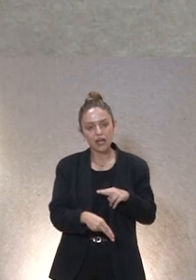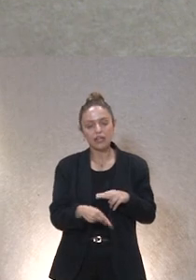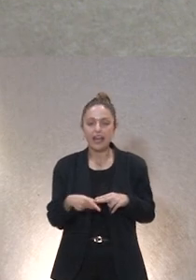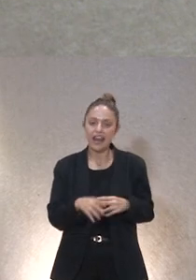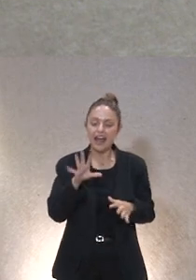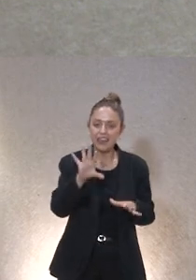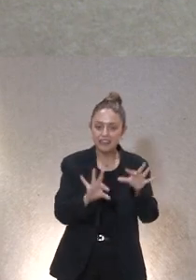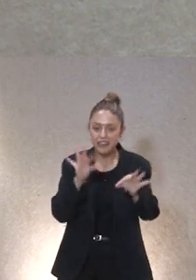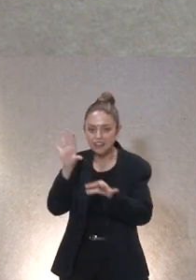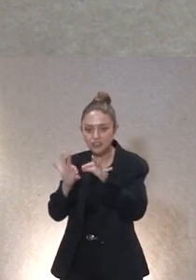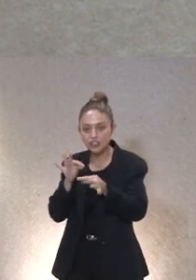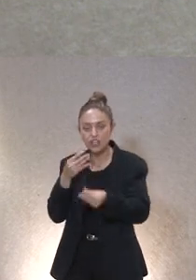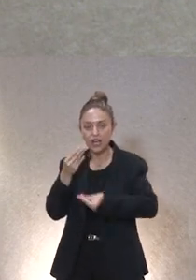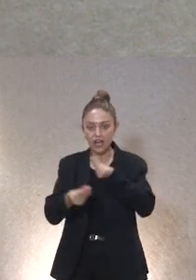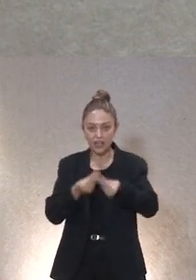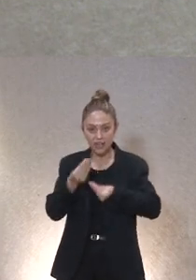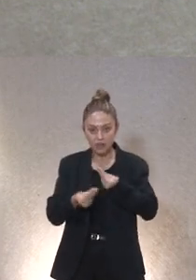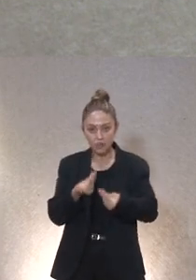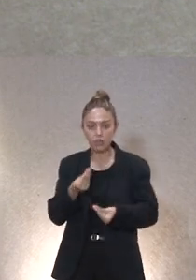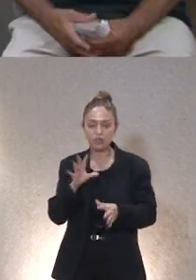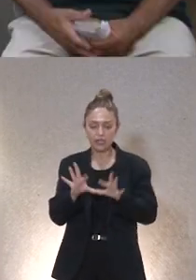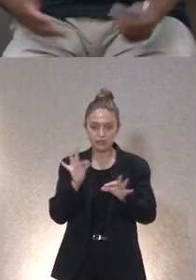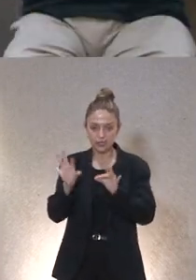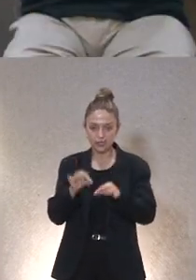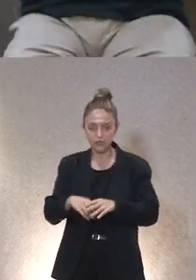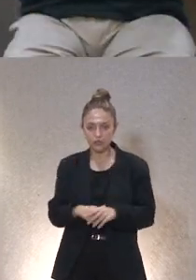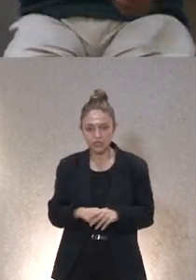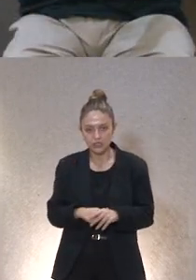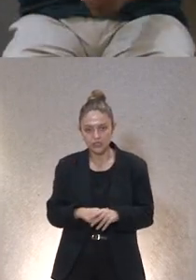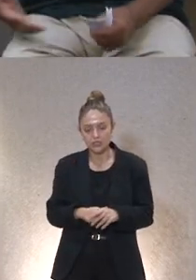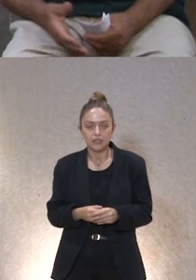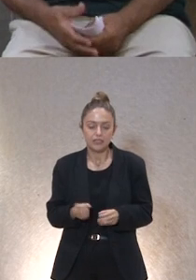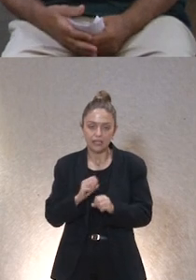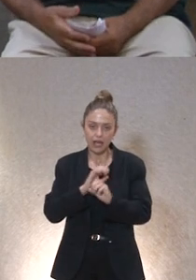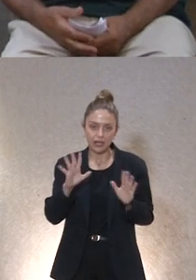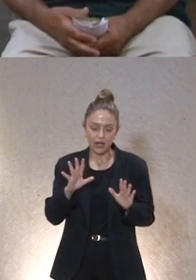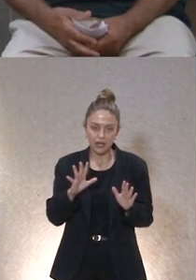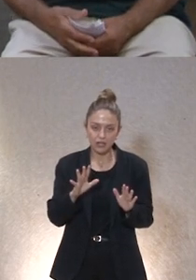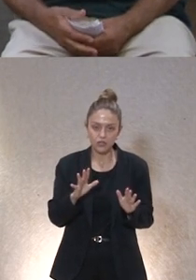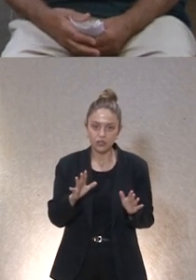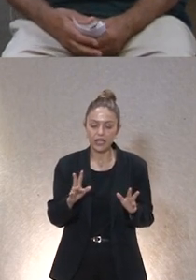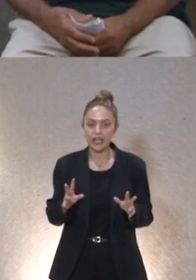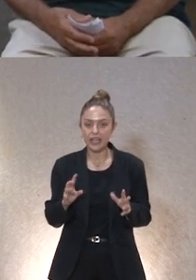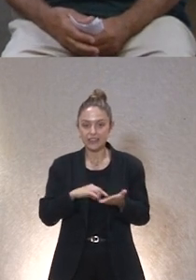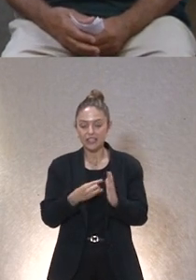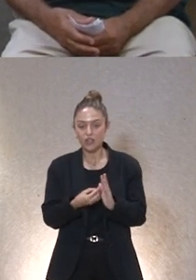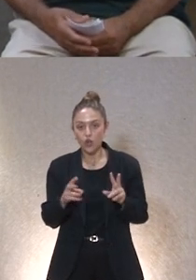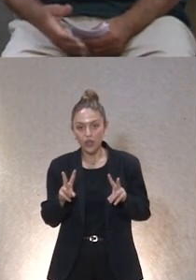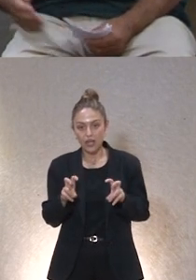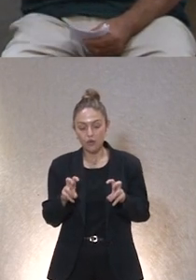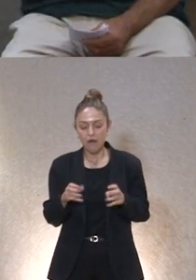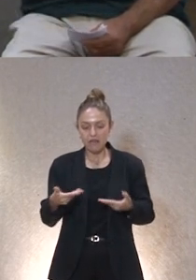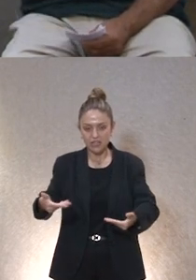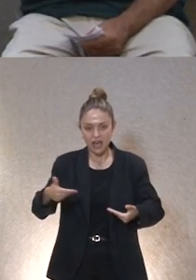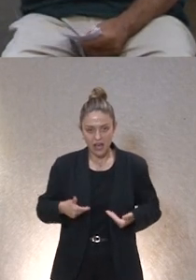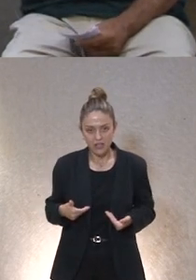decisiones y la ejecución de esas decisiones también ¿no? y evidentemente creo que las nuevas tecnologías nos pueden ayudar mucho